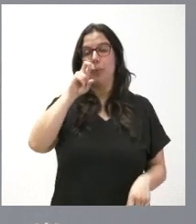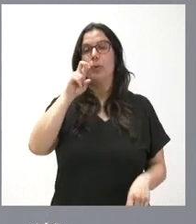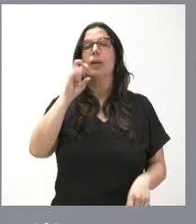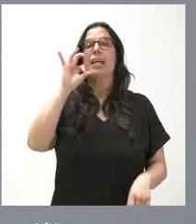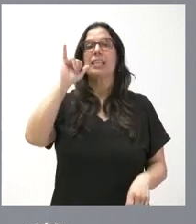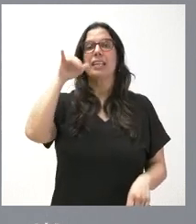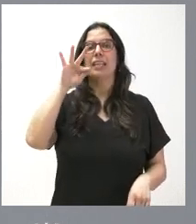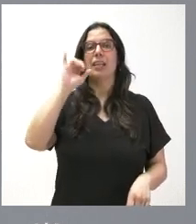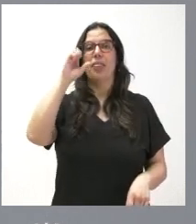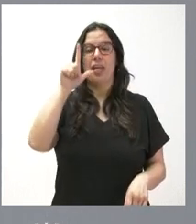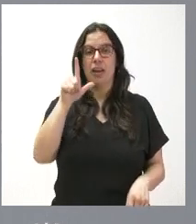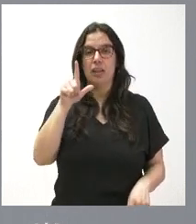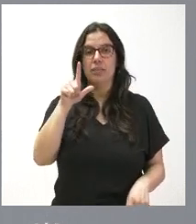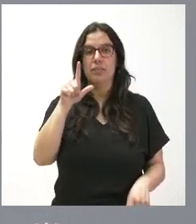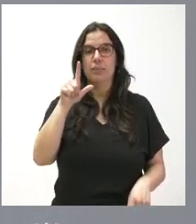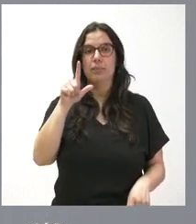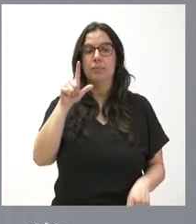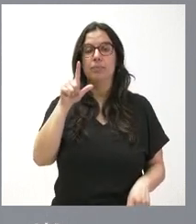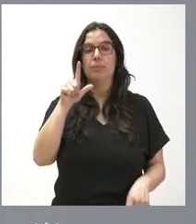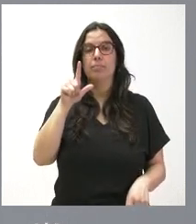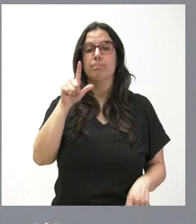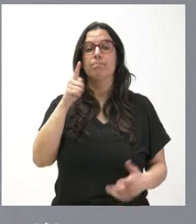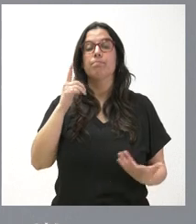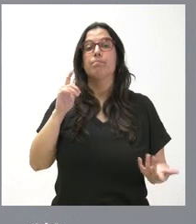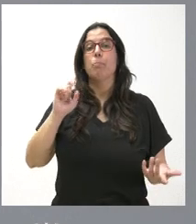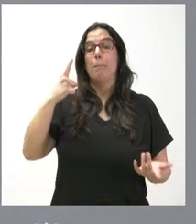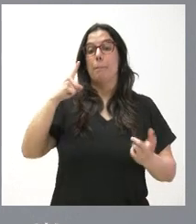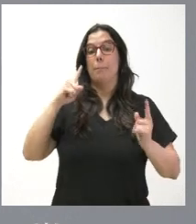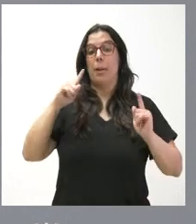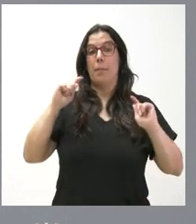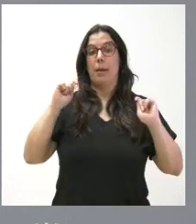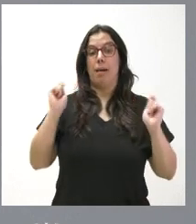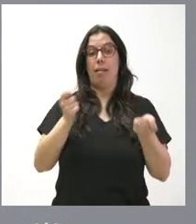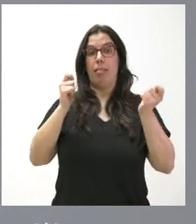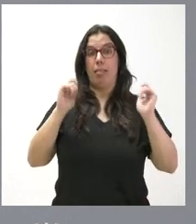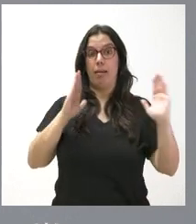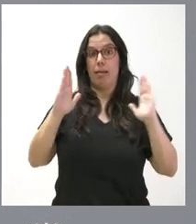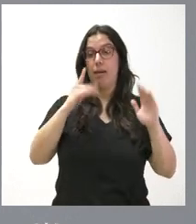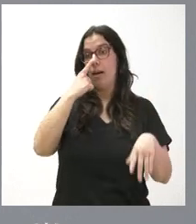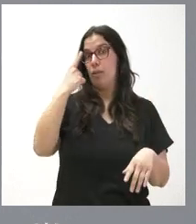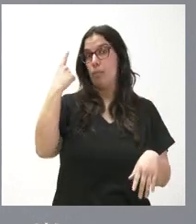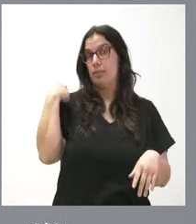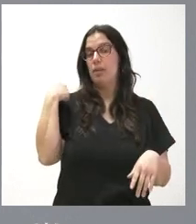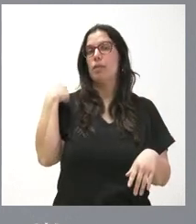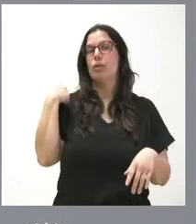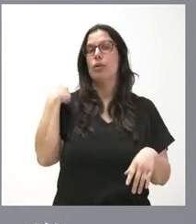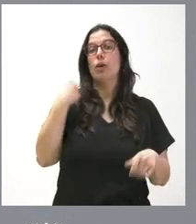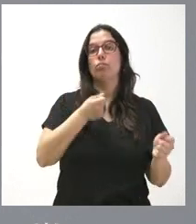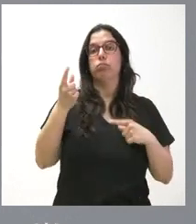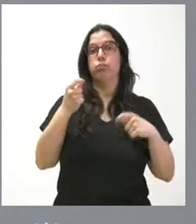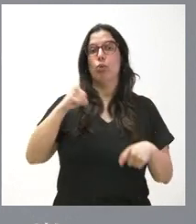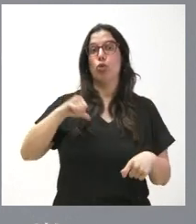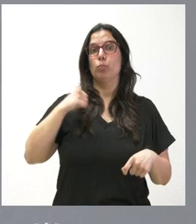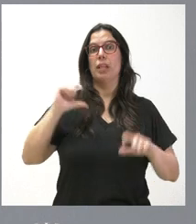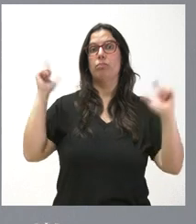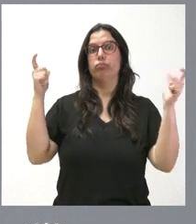cuya primera campaña logró el año pasado disminuir un 78% las hospitalizaciones por